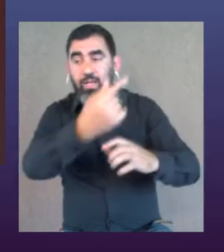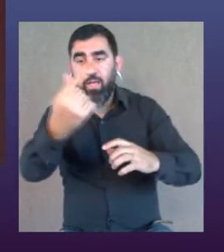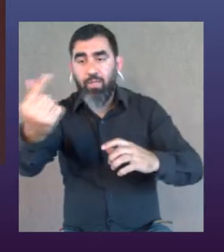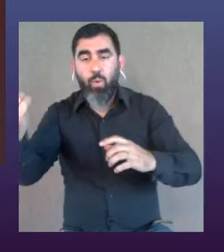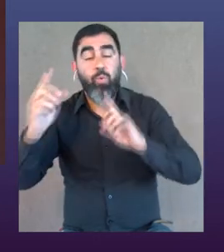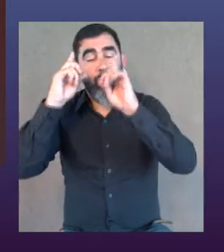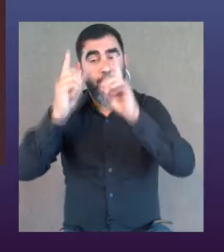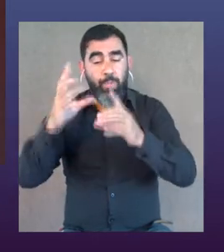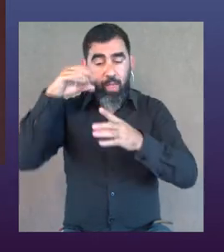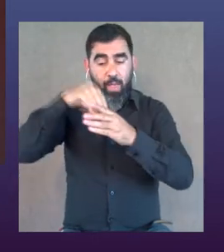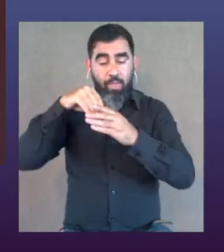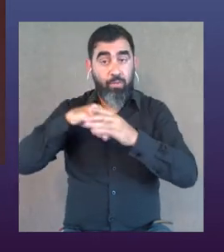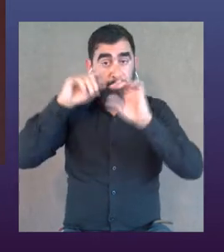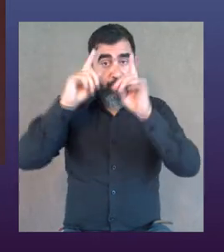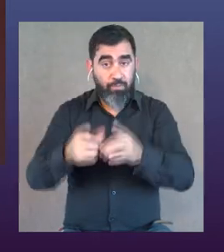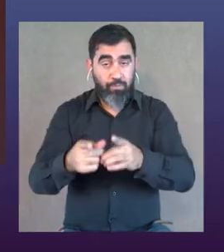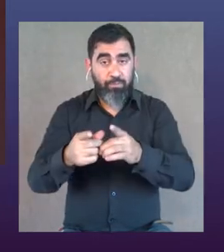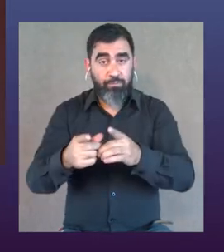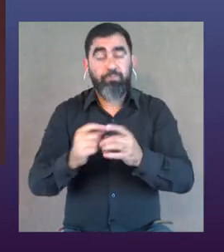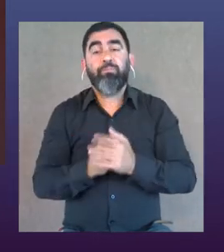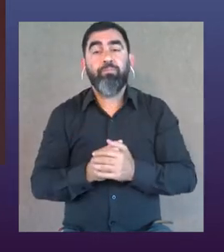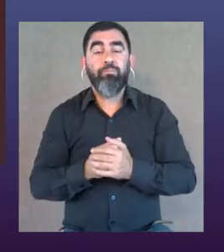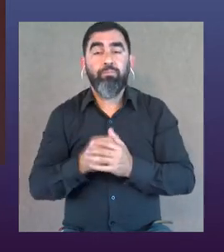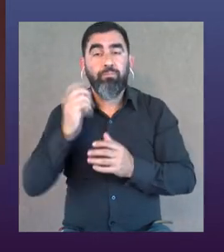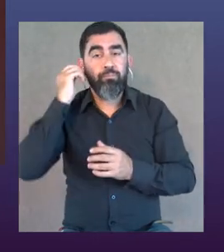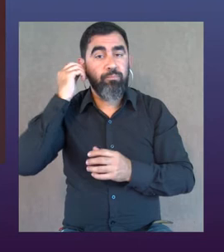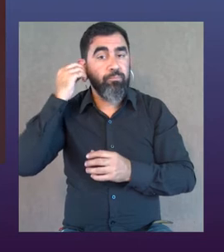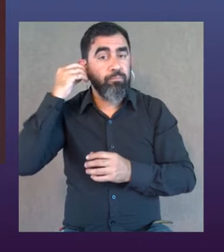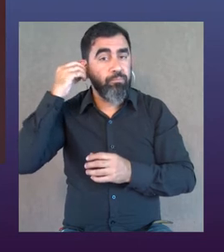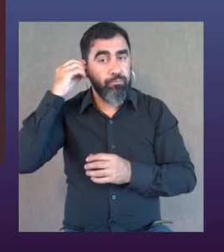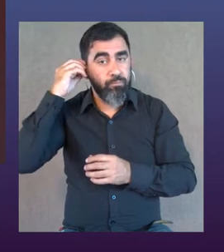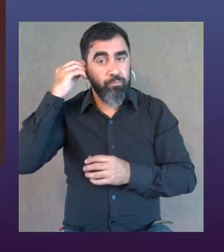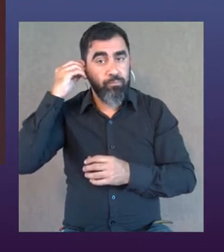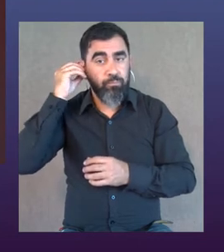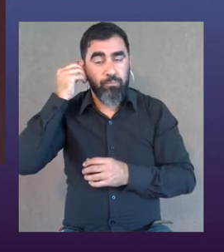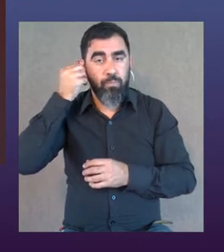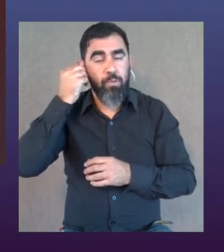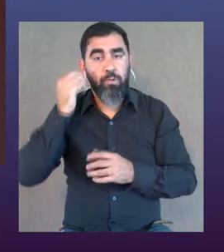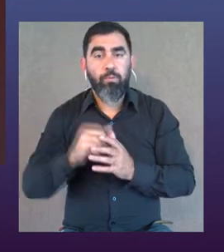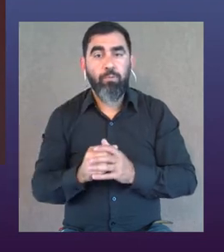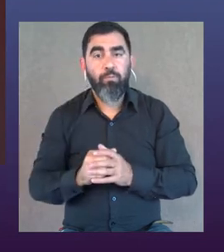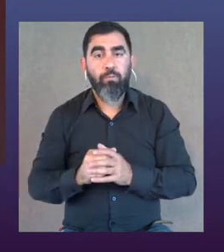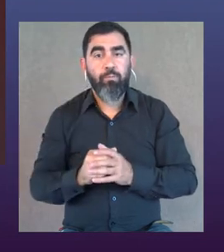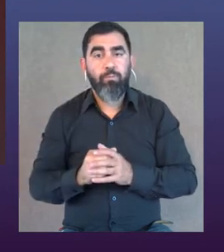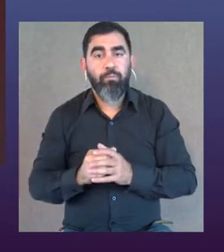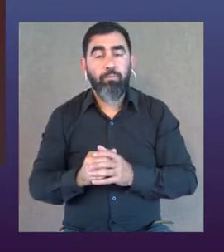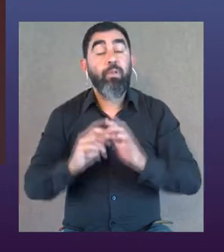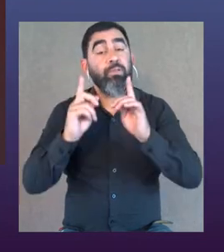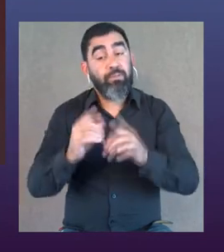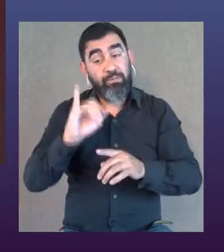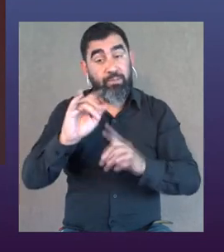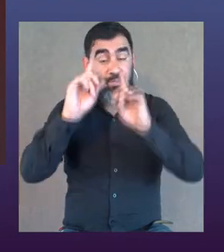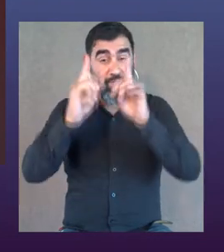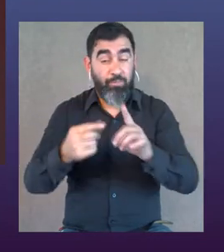nuestro ser, hacia la inclusión de lo diferente, de lo desconocido.